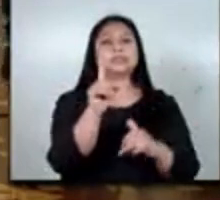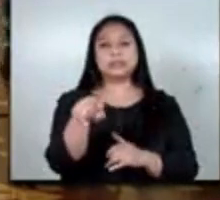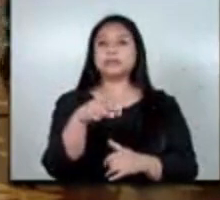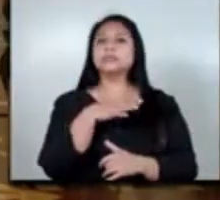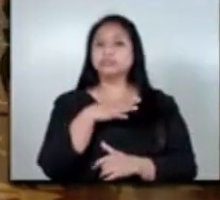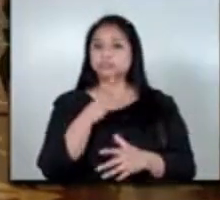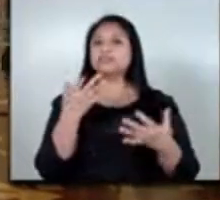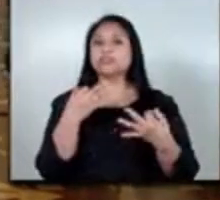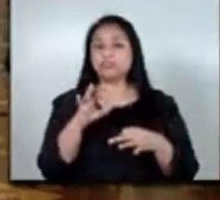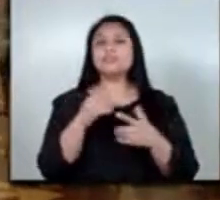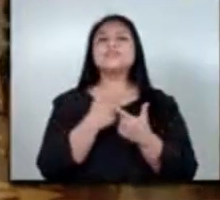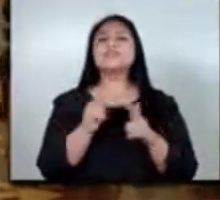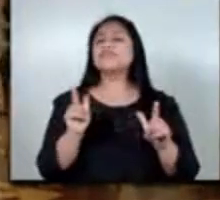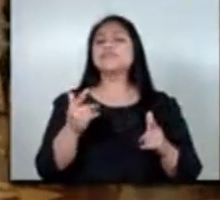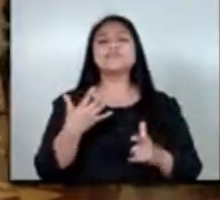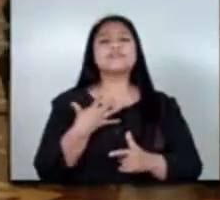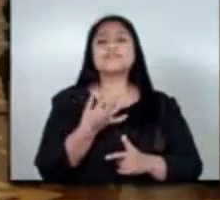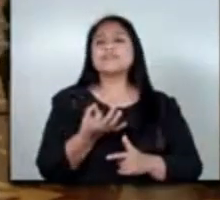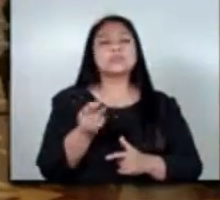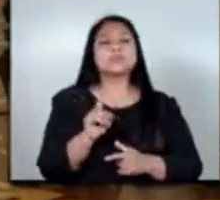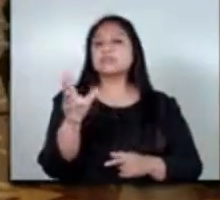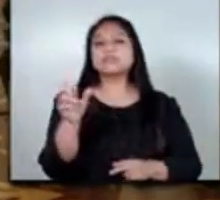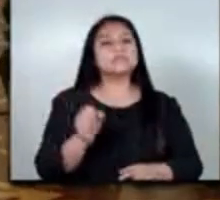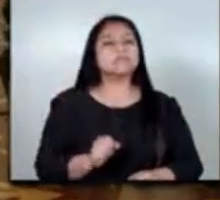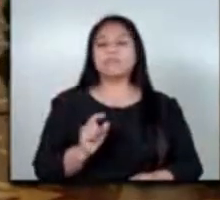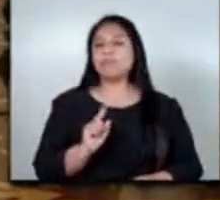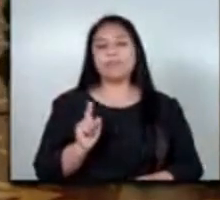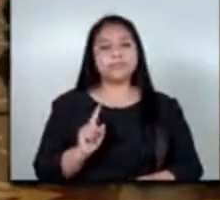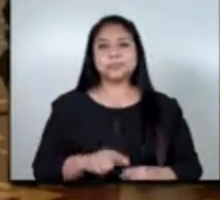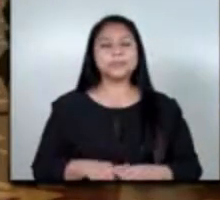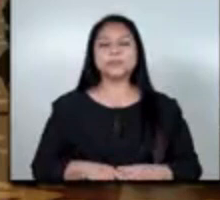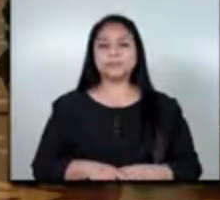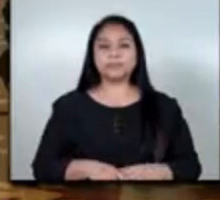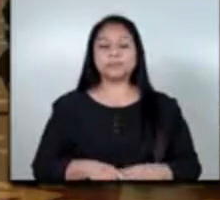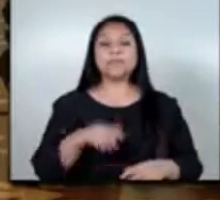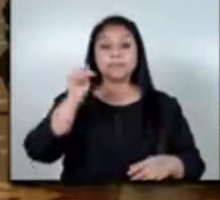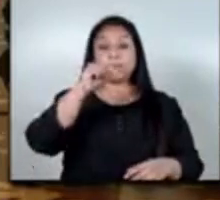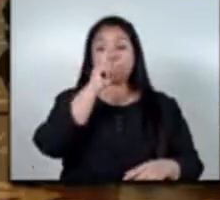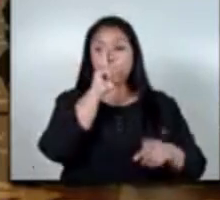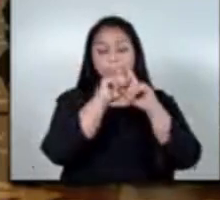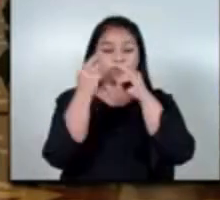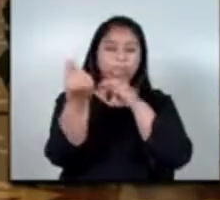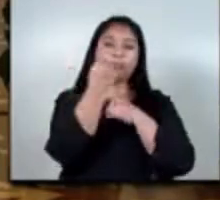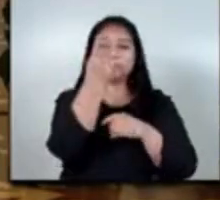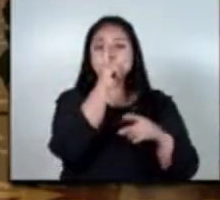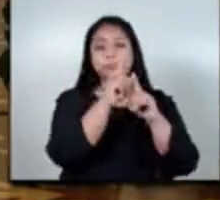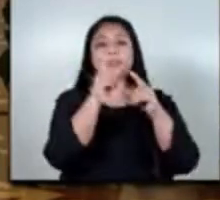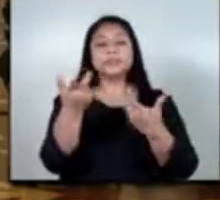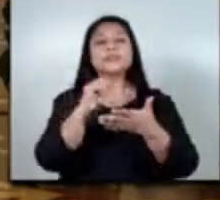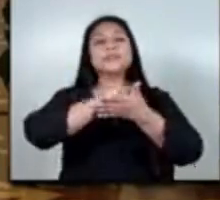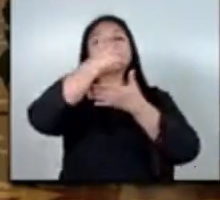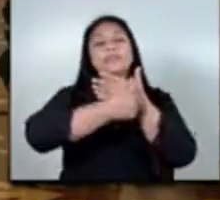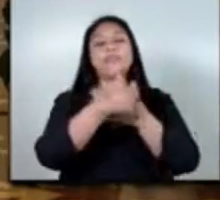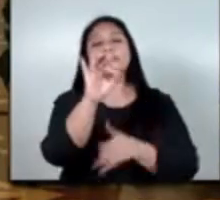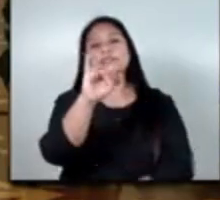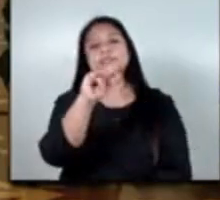opción de libre elección y no una obligación no una obligación este es un punto clave de la agenda de la OIT para la